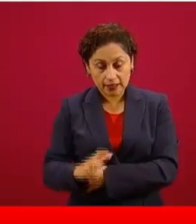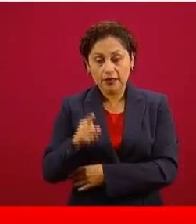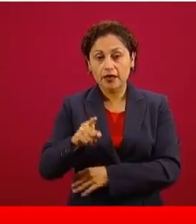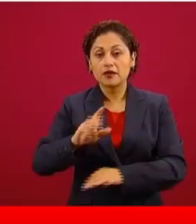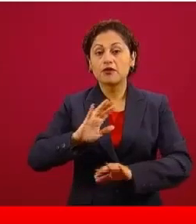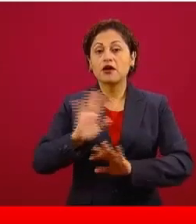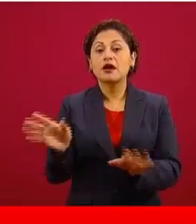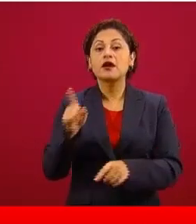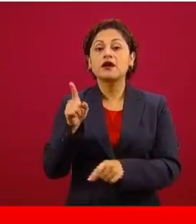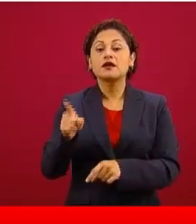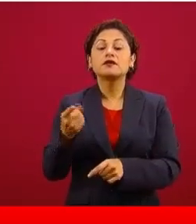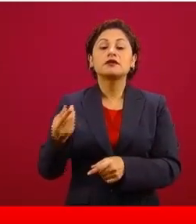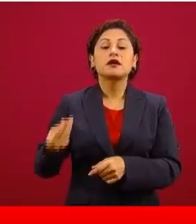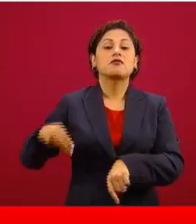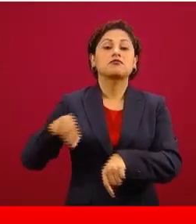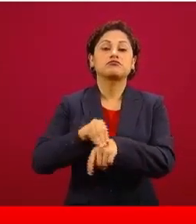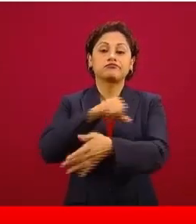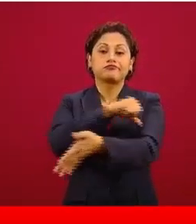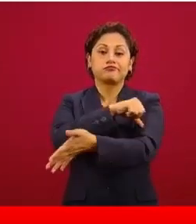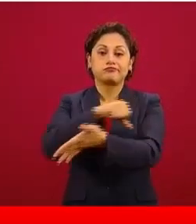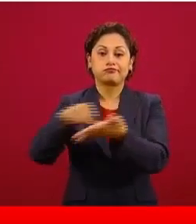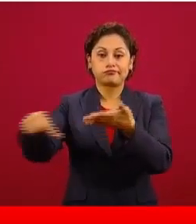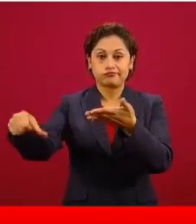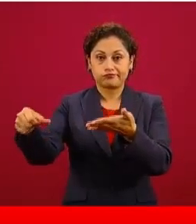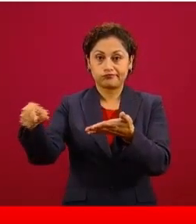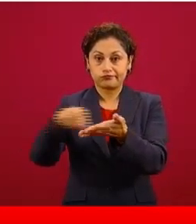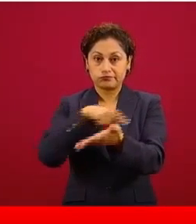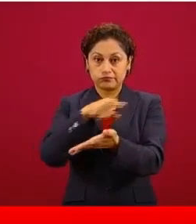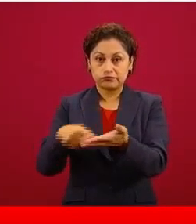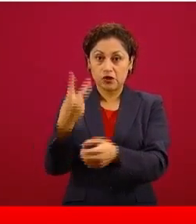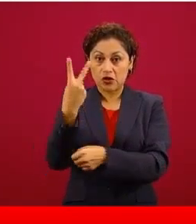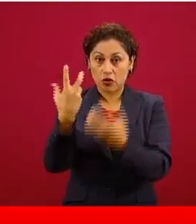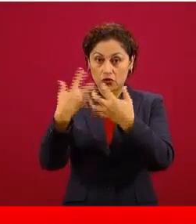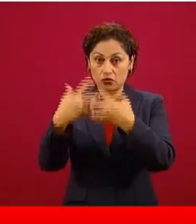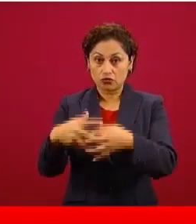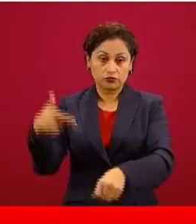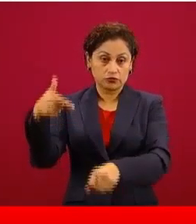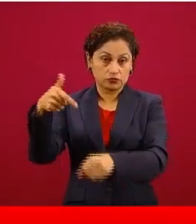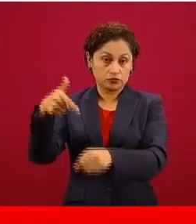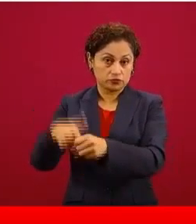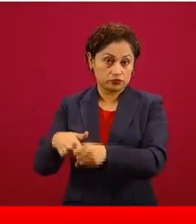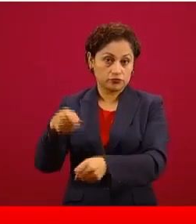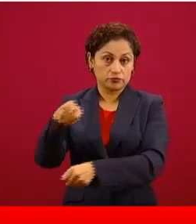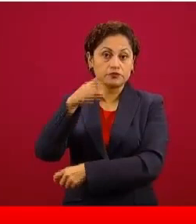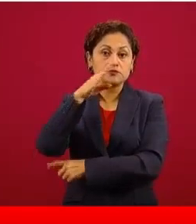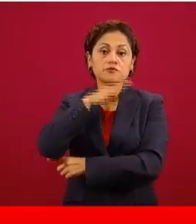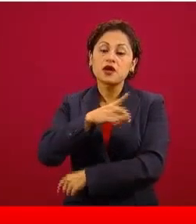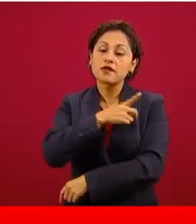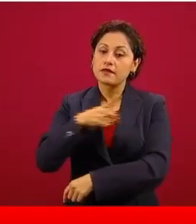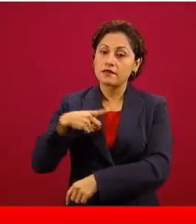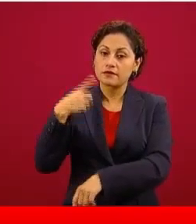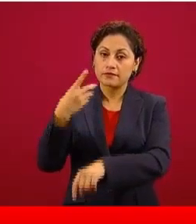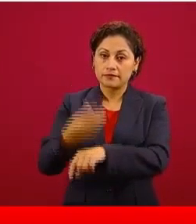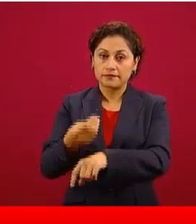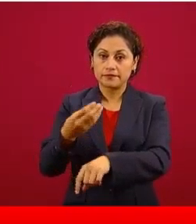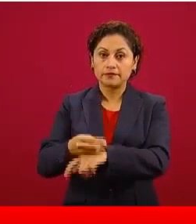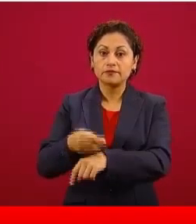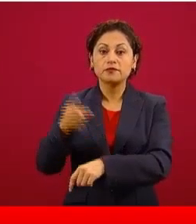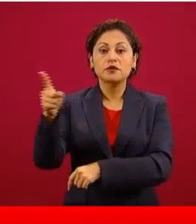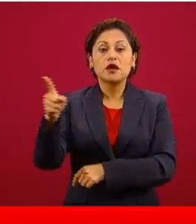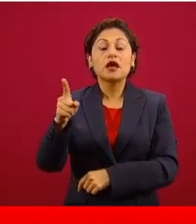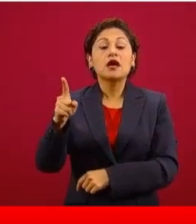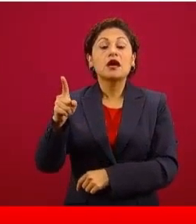ahí los sellos para inmovilizar dos bombas. Estuvimos en León, Guanajuato, se pusieron bravos mis paisanos,